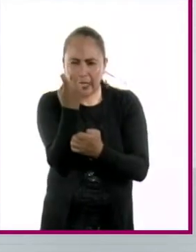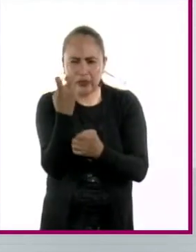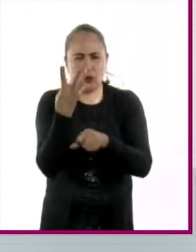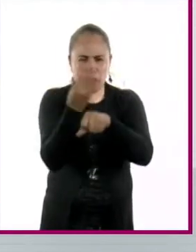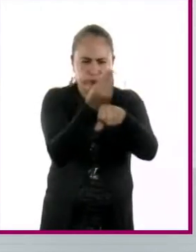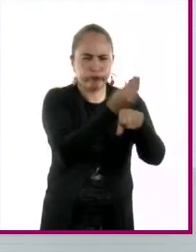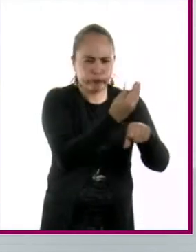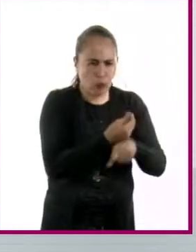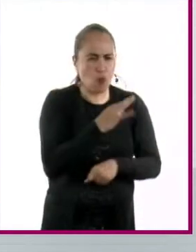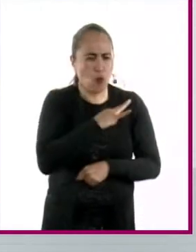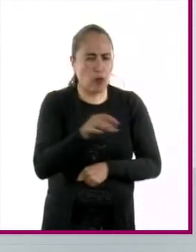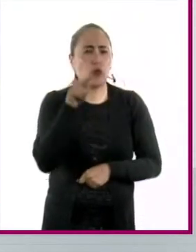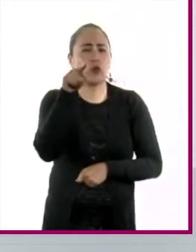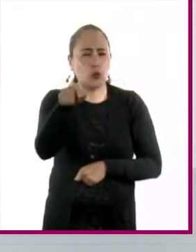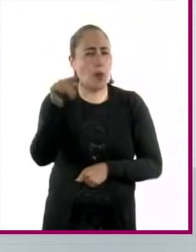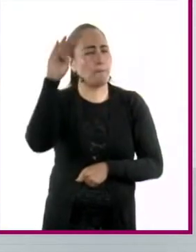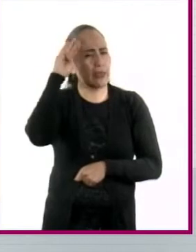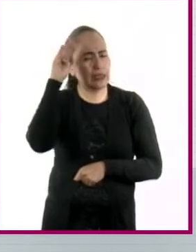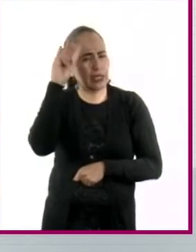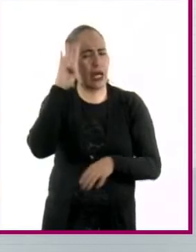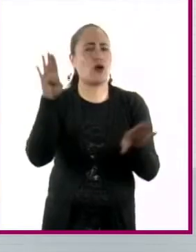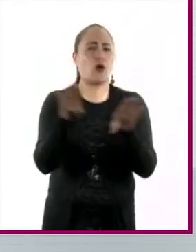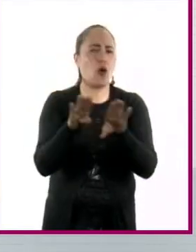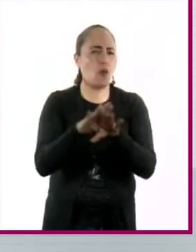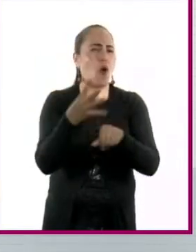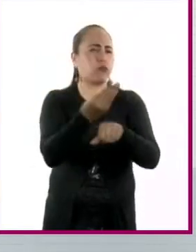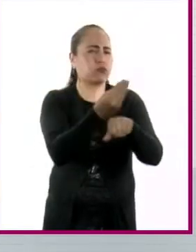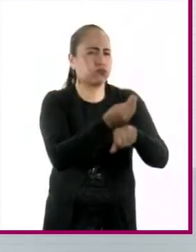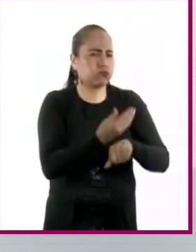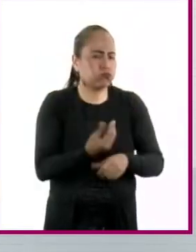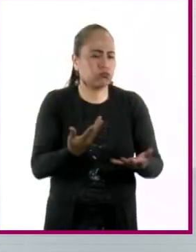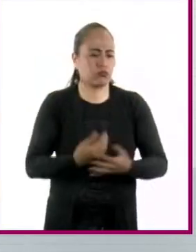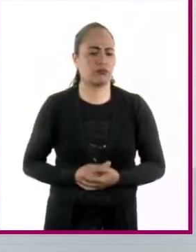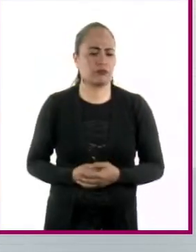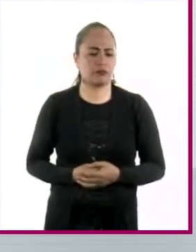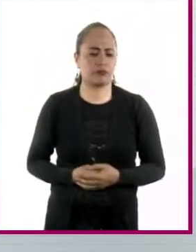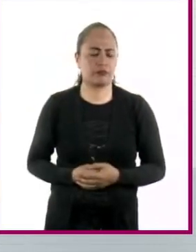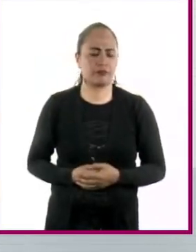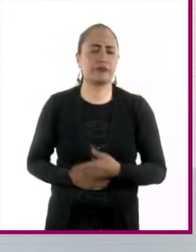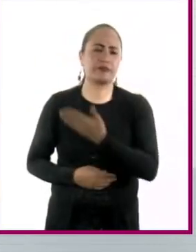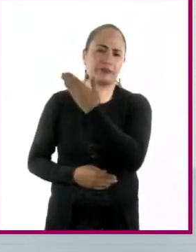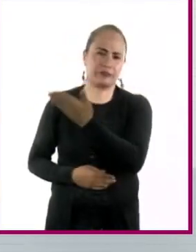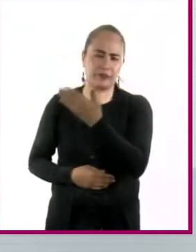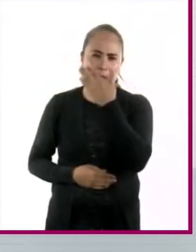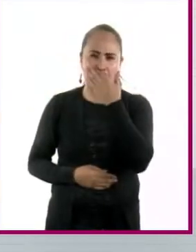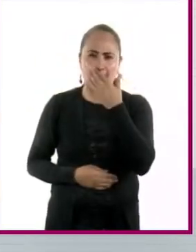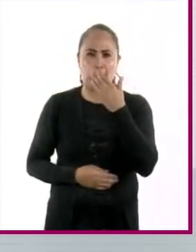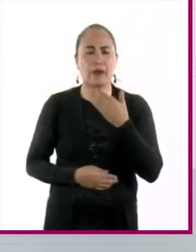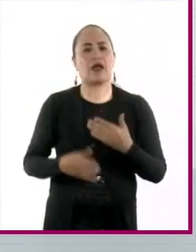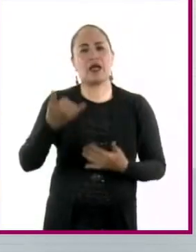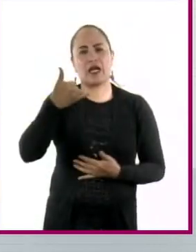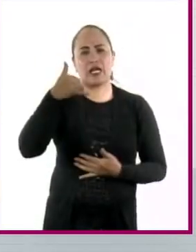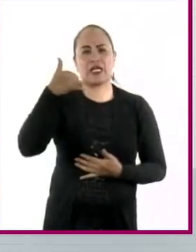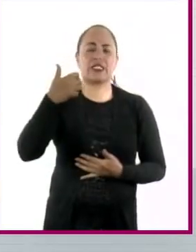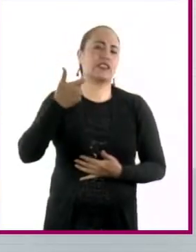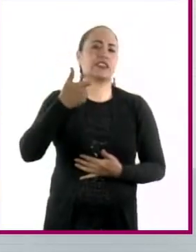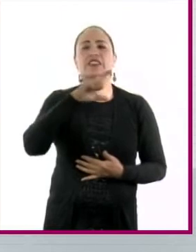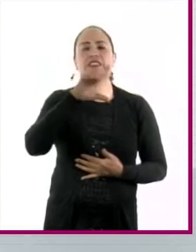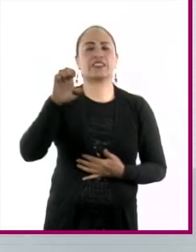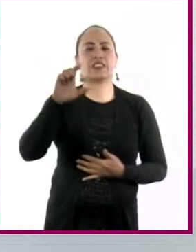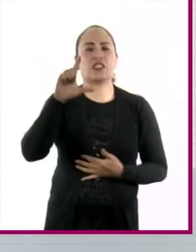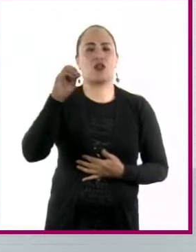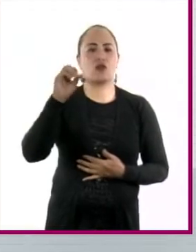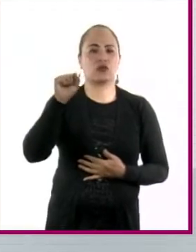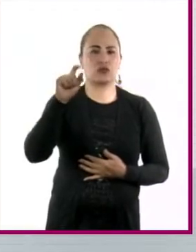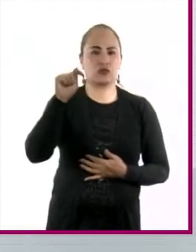¿Qué medidas piensas tú que es importante tomar? En Yellowstone hicieron un experimento ecológico fascinante. Regresaron los lobos